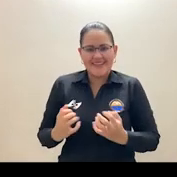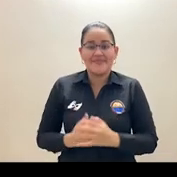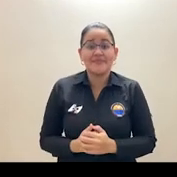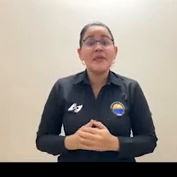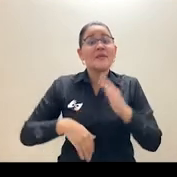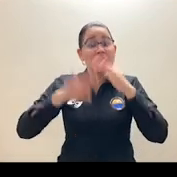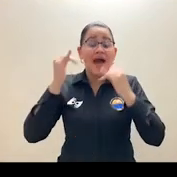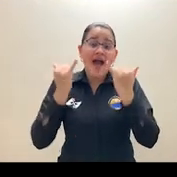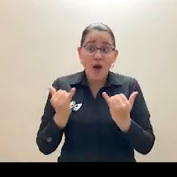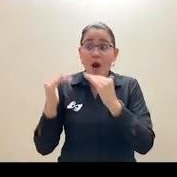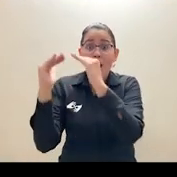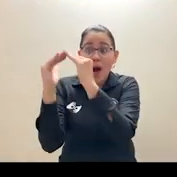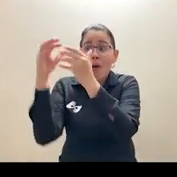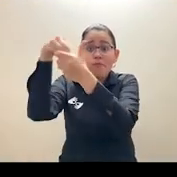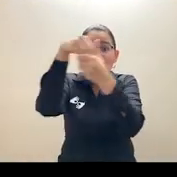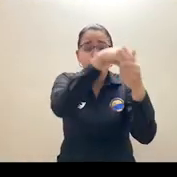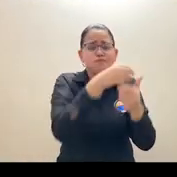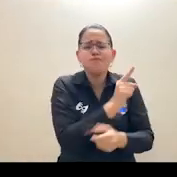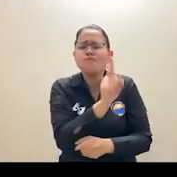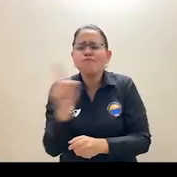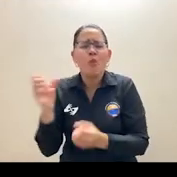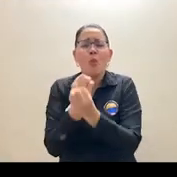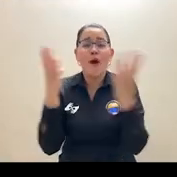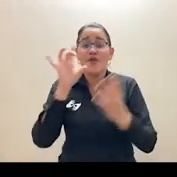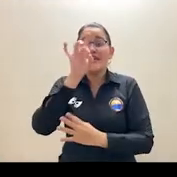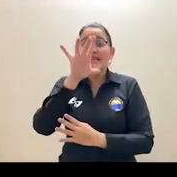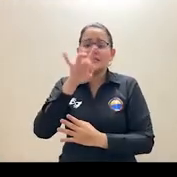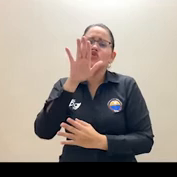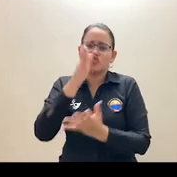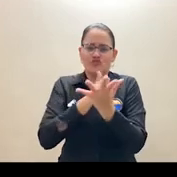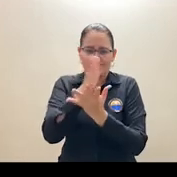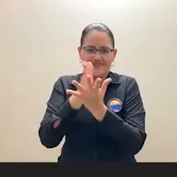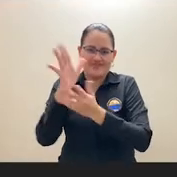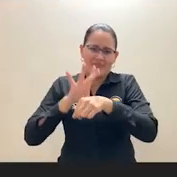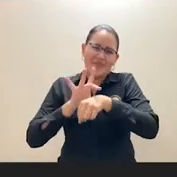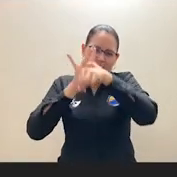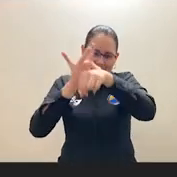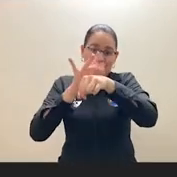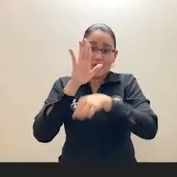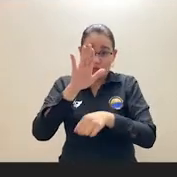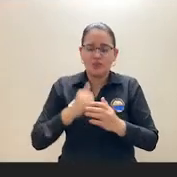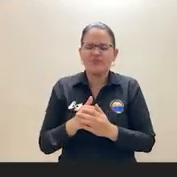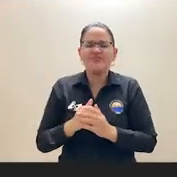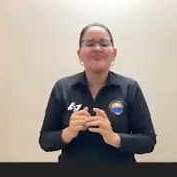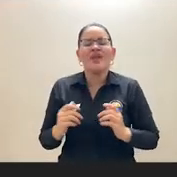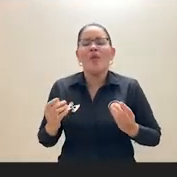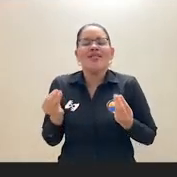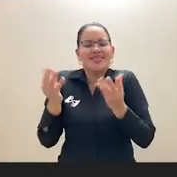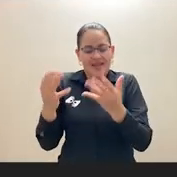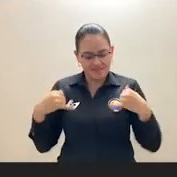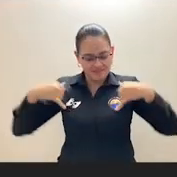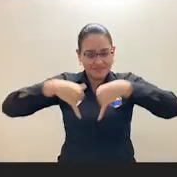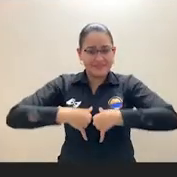calor de sus hogares, 15 estudiantes del programa recibieron las batas blancas, con la diferencia de que fueron sus padres, madres o abuelos